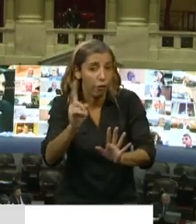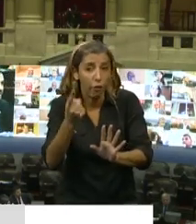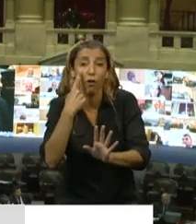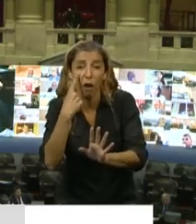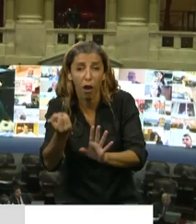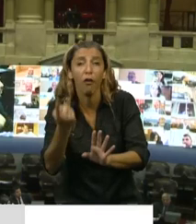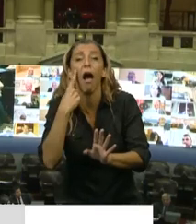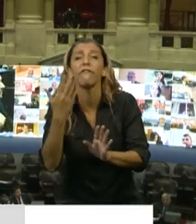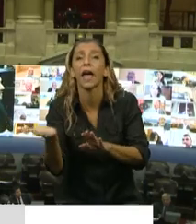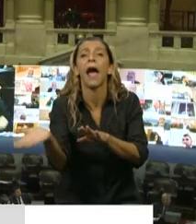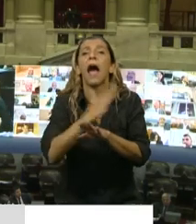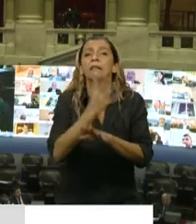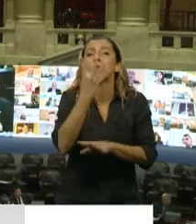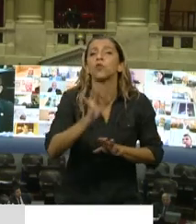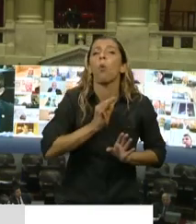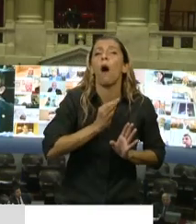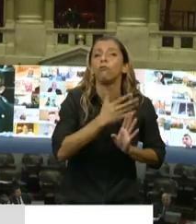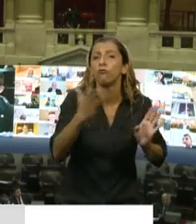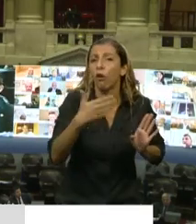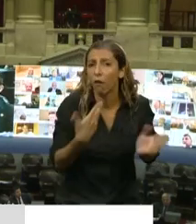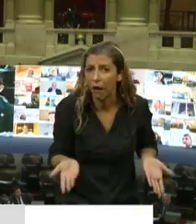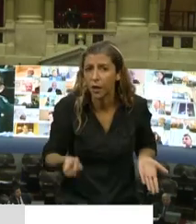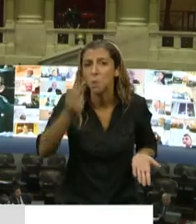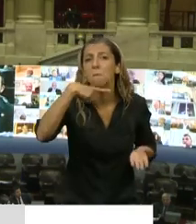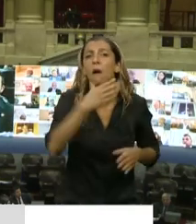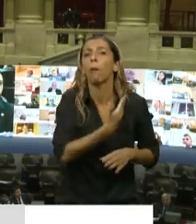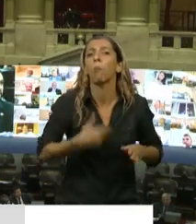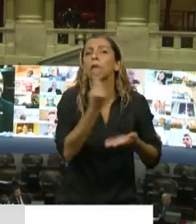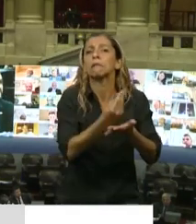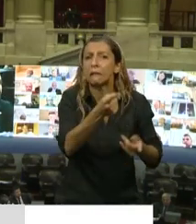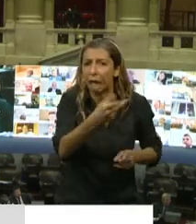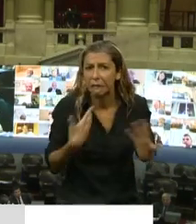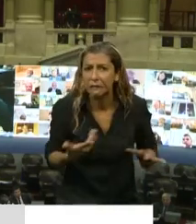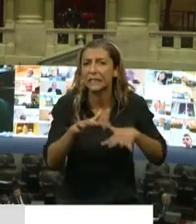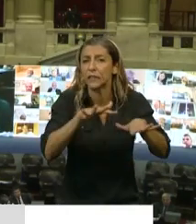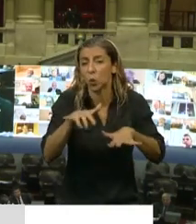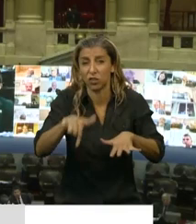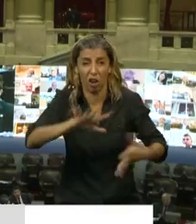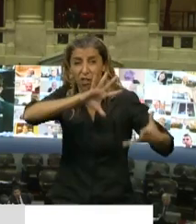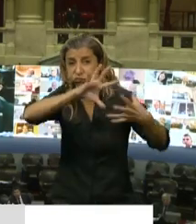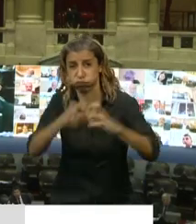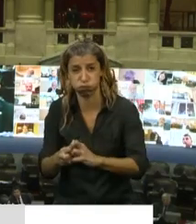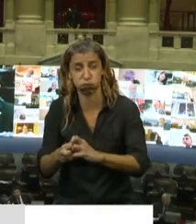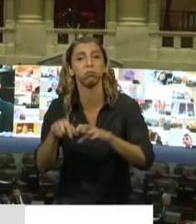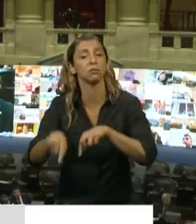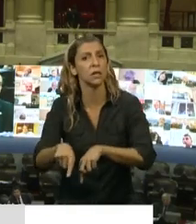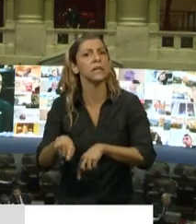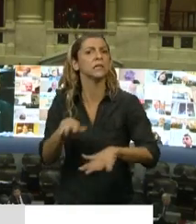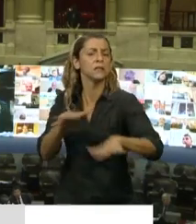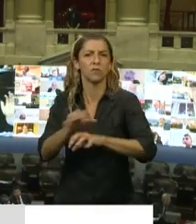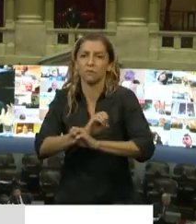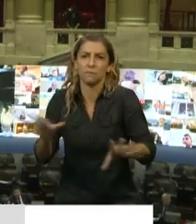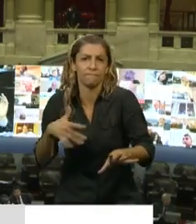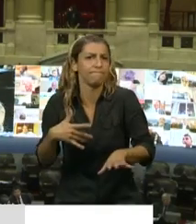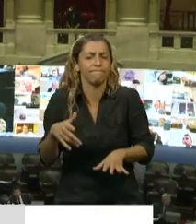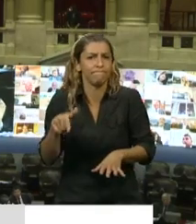macrismo en la Argentina. Que empecemos a evaluar la supercrisis que nos dejó una política económica de exclusión de las